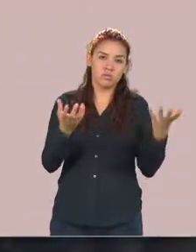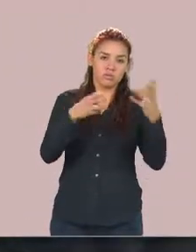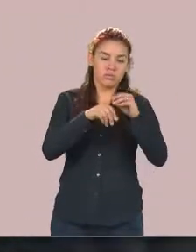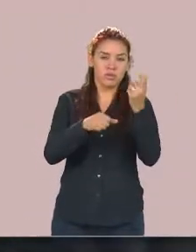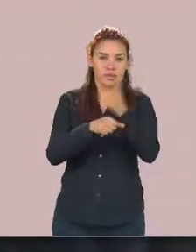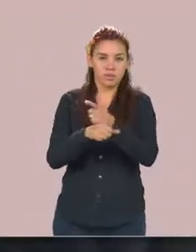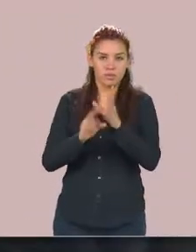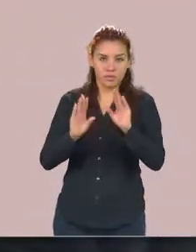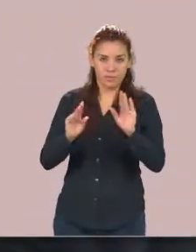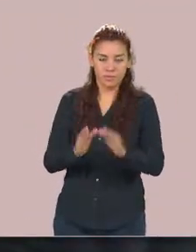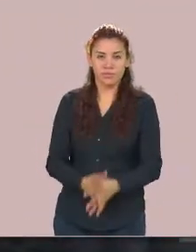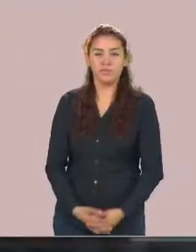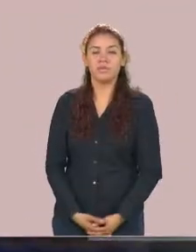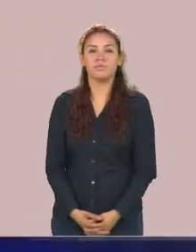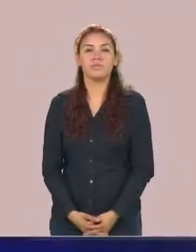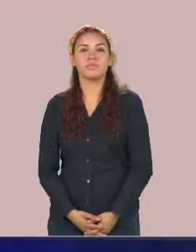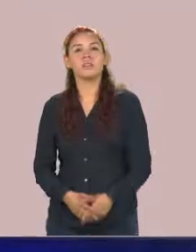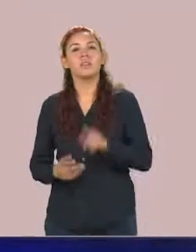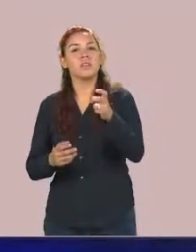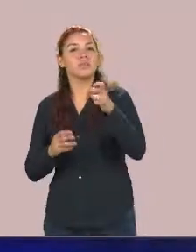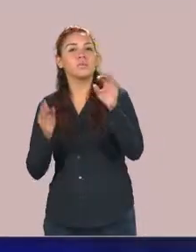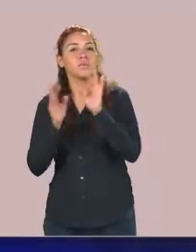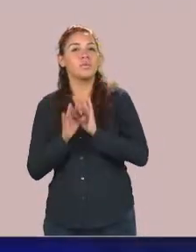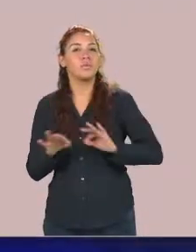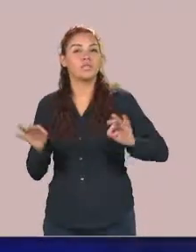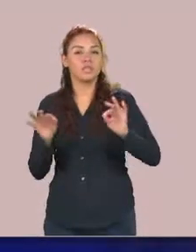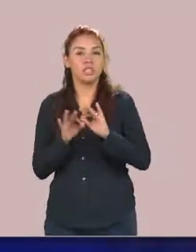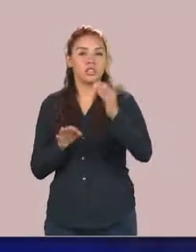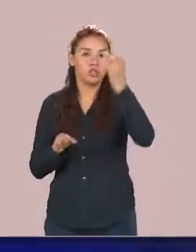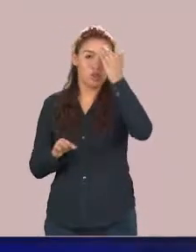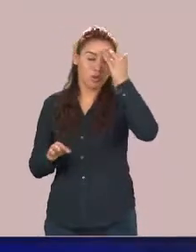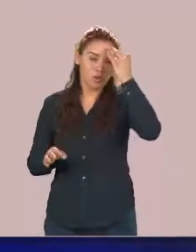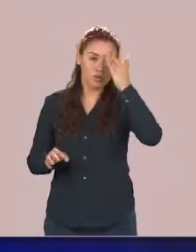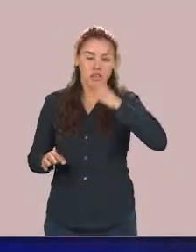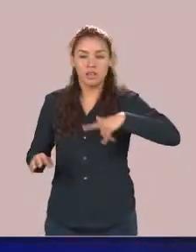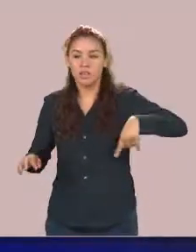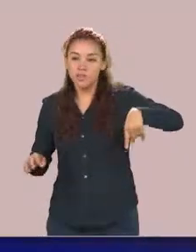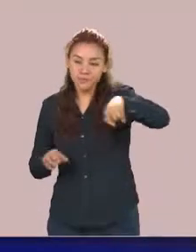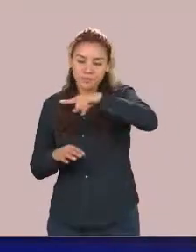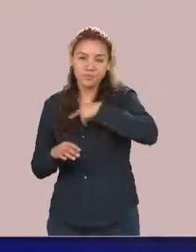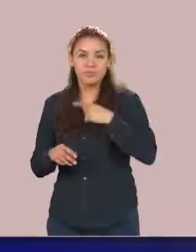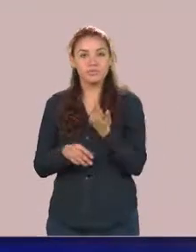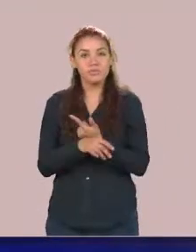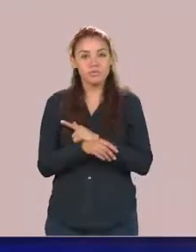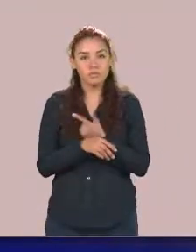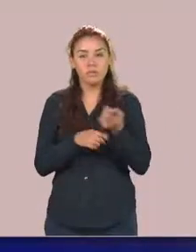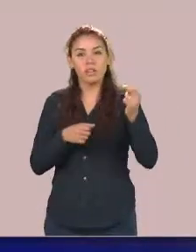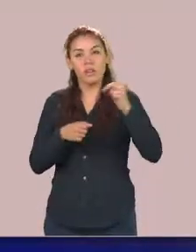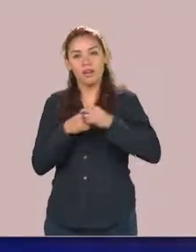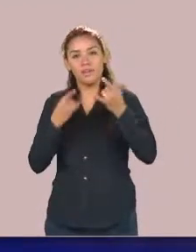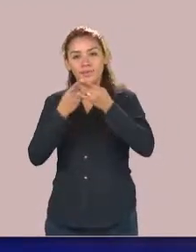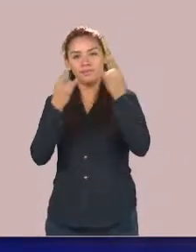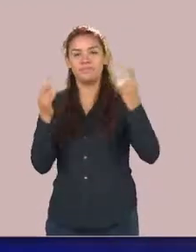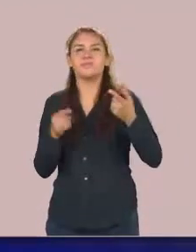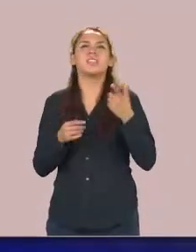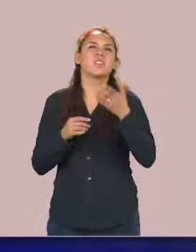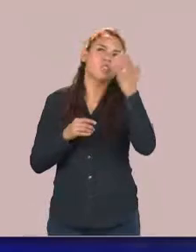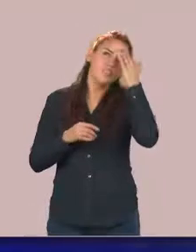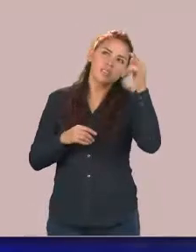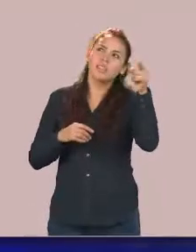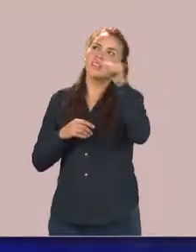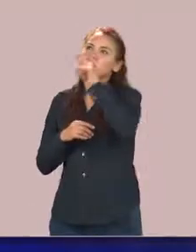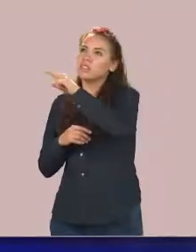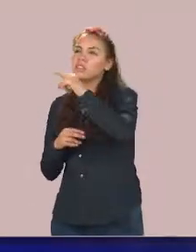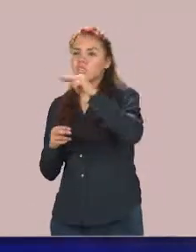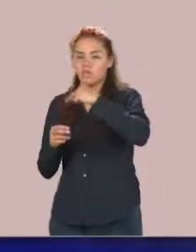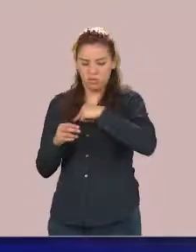Es fundamental conocer nuestro entorno y la licenciatura en historia es lo que nos brinda conocer nuestro entorno para saber quiénes somos hacia dónde